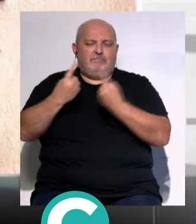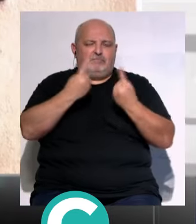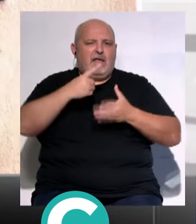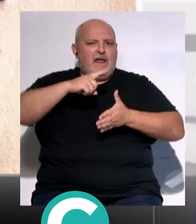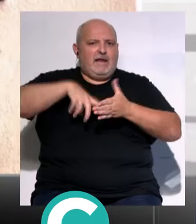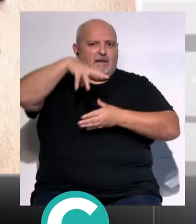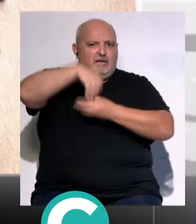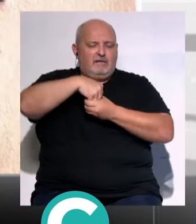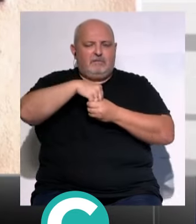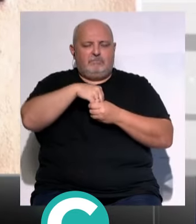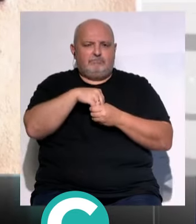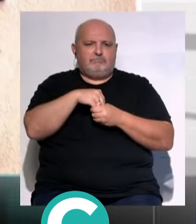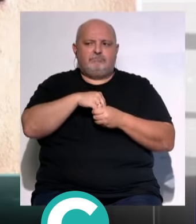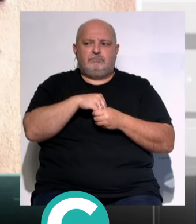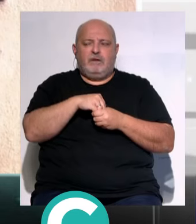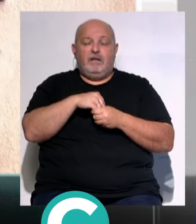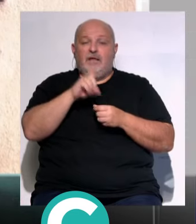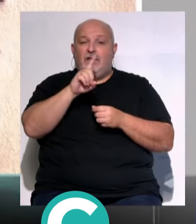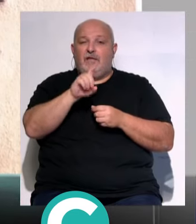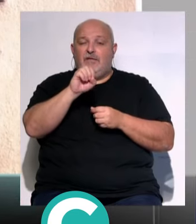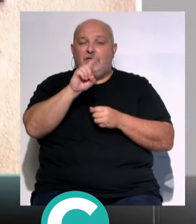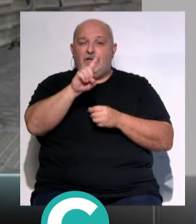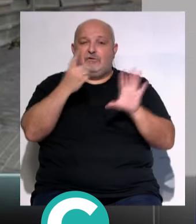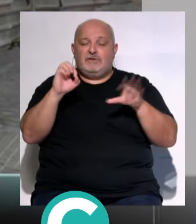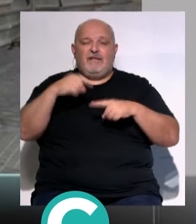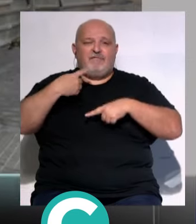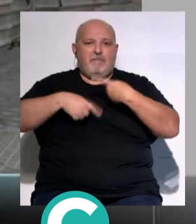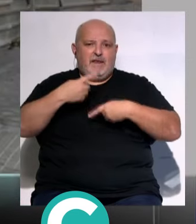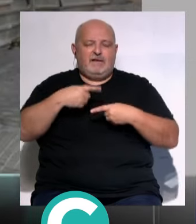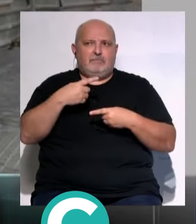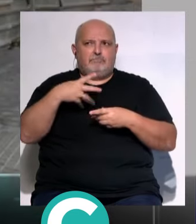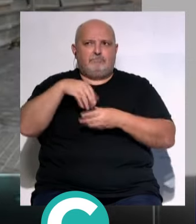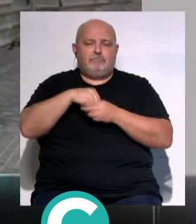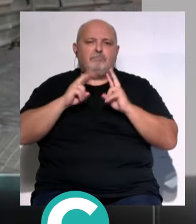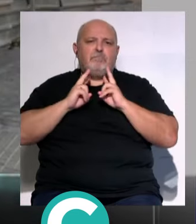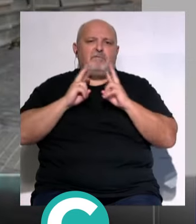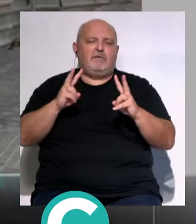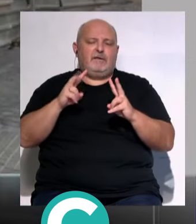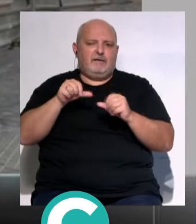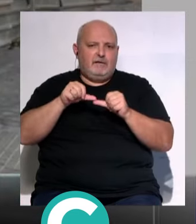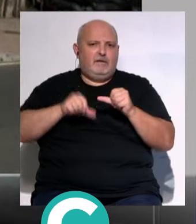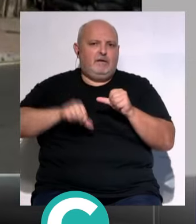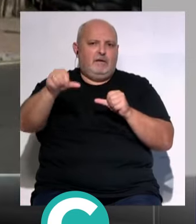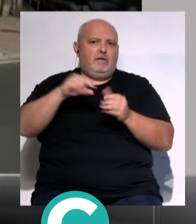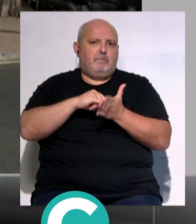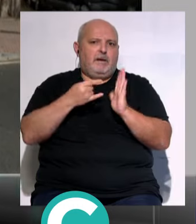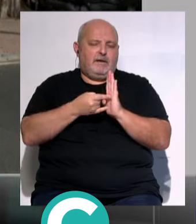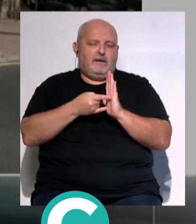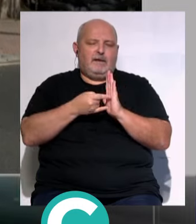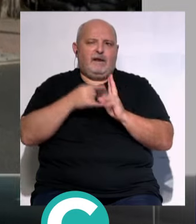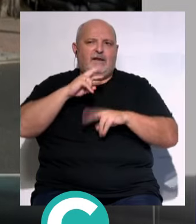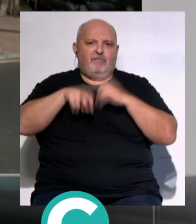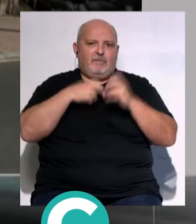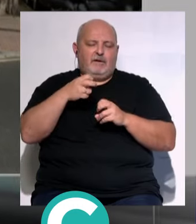inquilinos... ...e inquilinas municipales... ...160 familias... ...se van a beneficiar de este plan... ...de